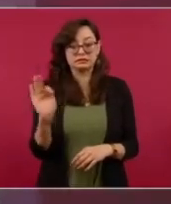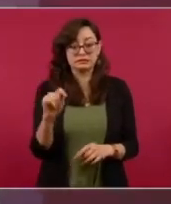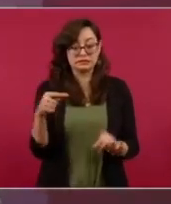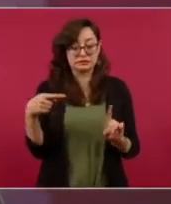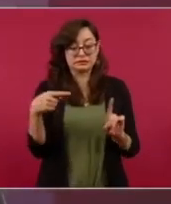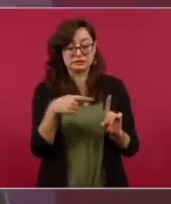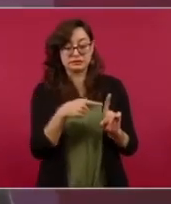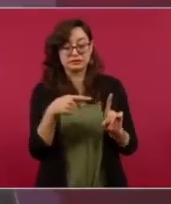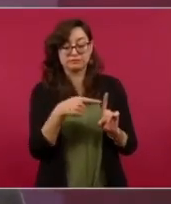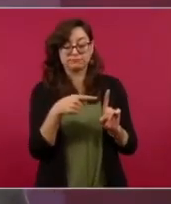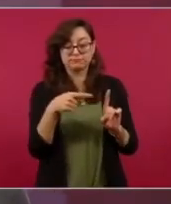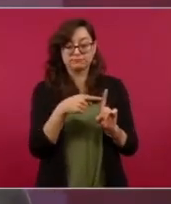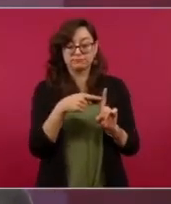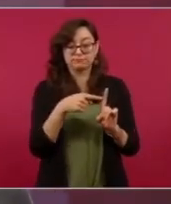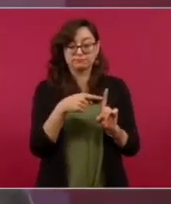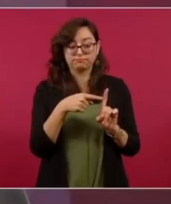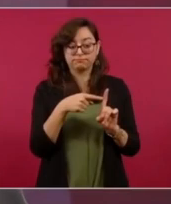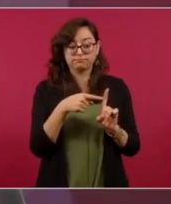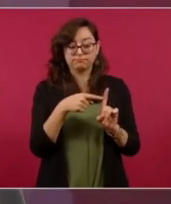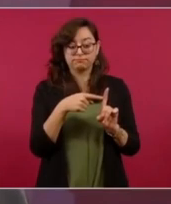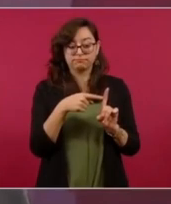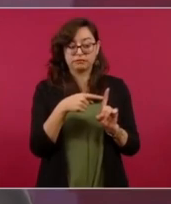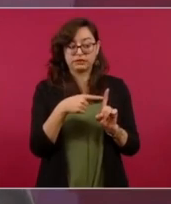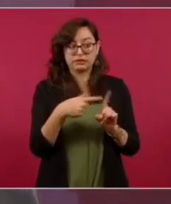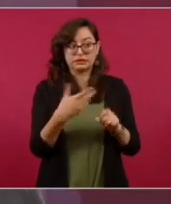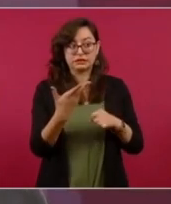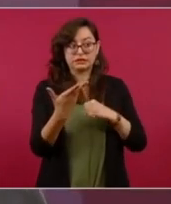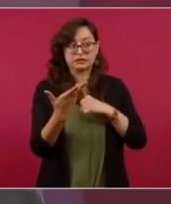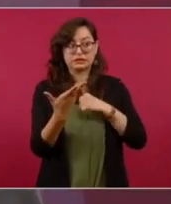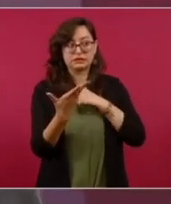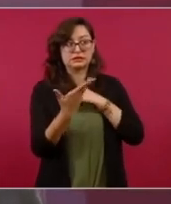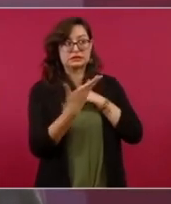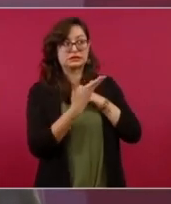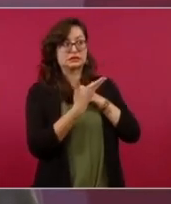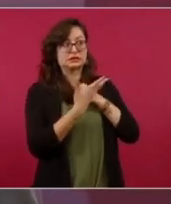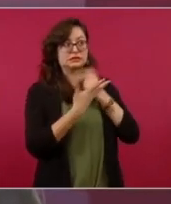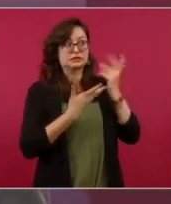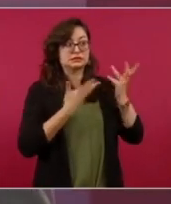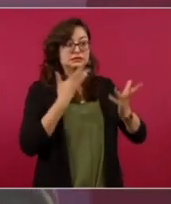contribuir entregando información que ayude